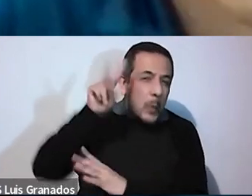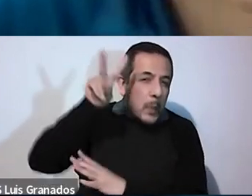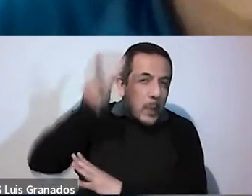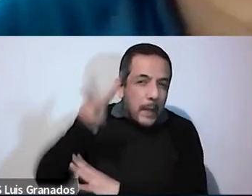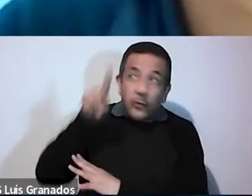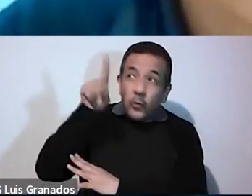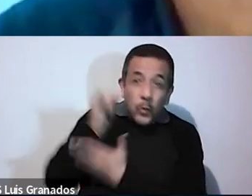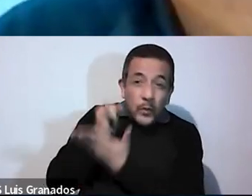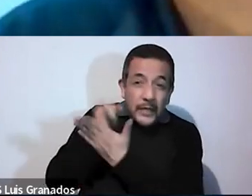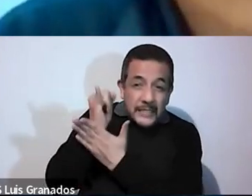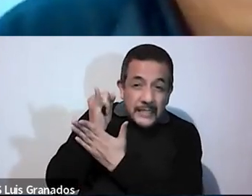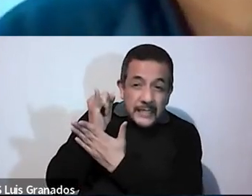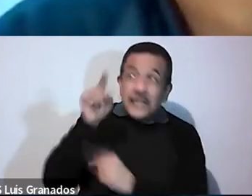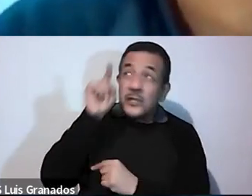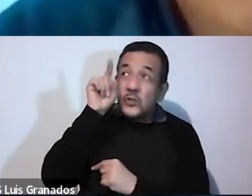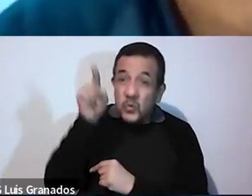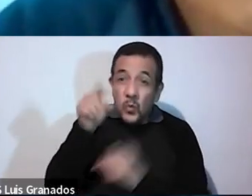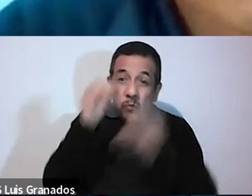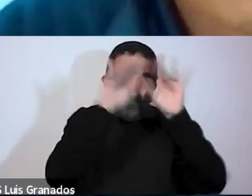decide obrar en los corazones de las personas?